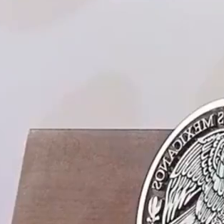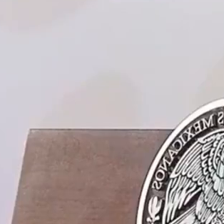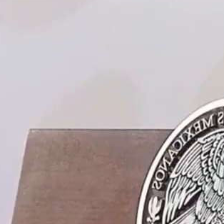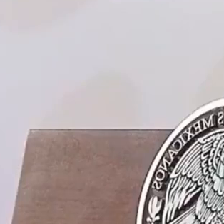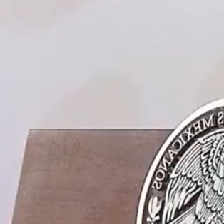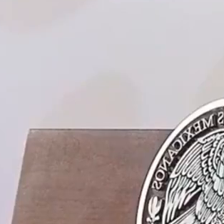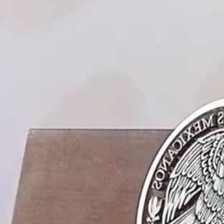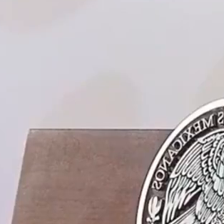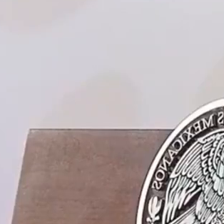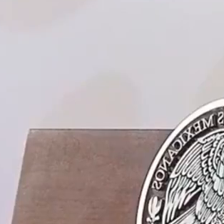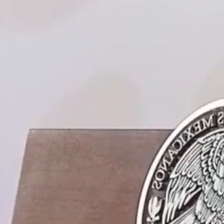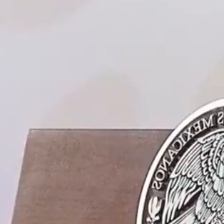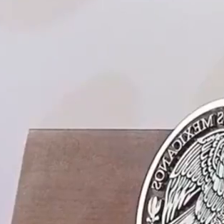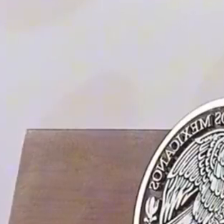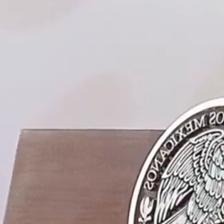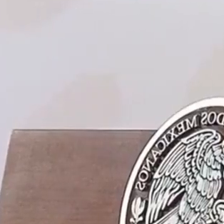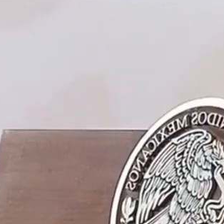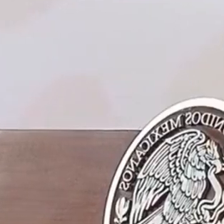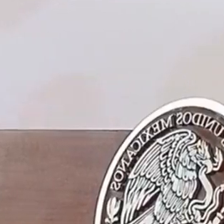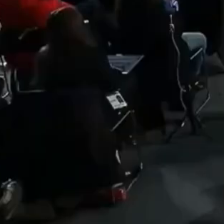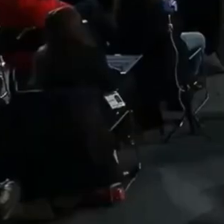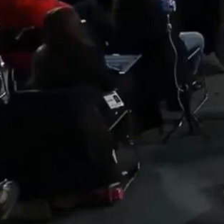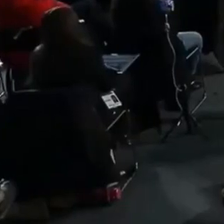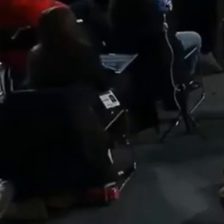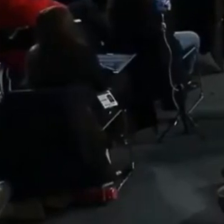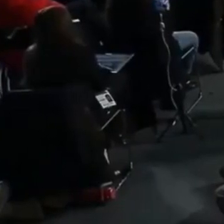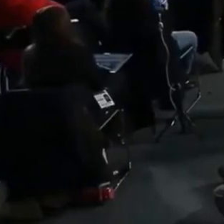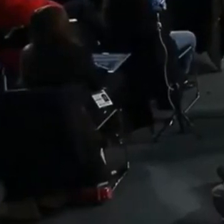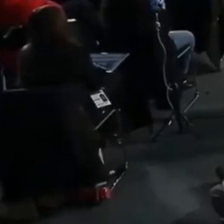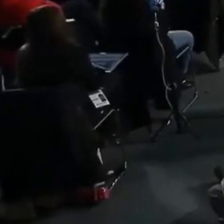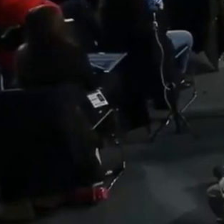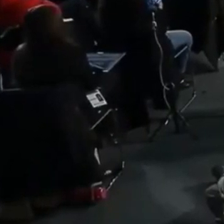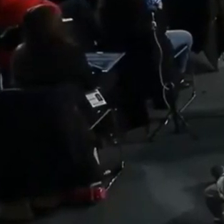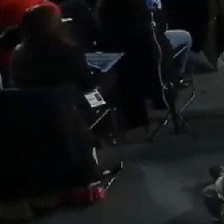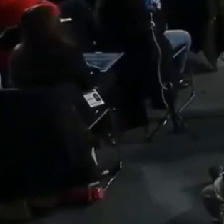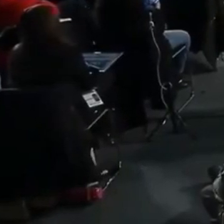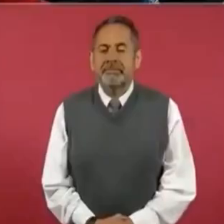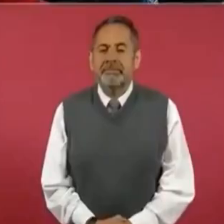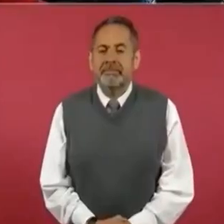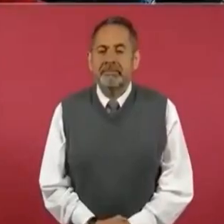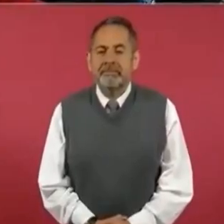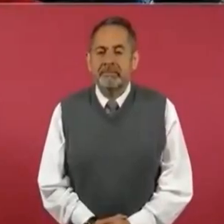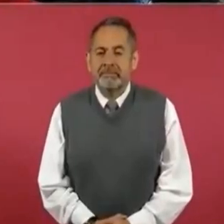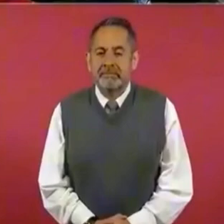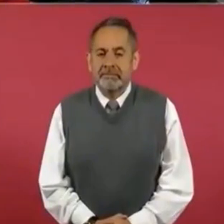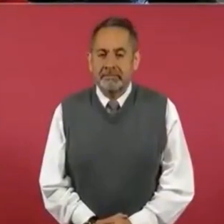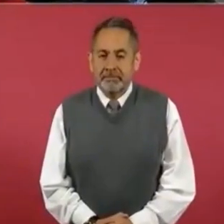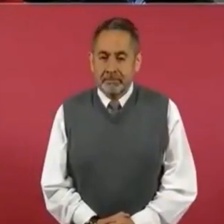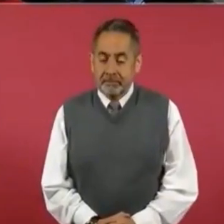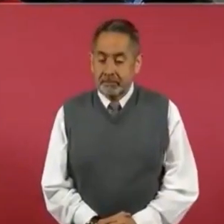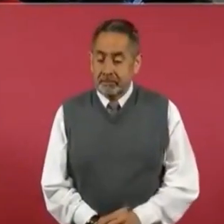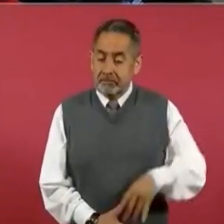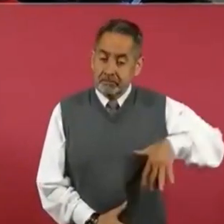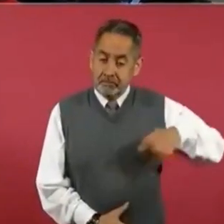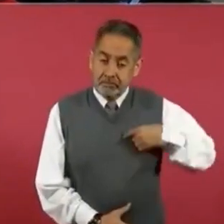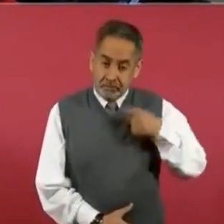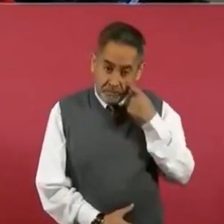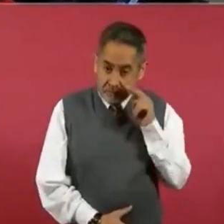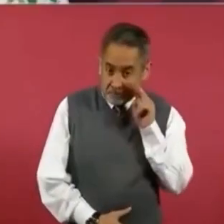Cuando vi esta imagen, esta intervención,